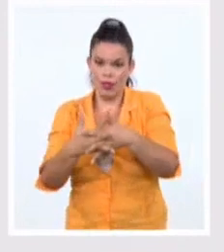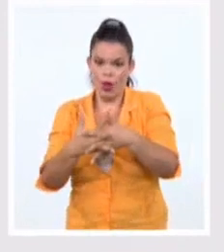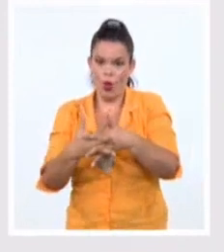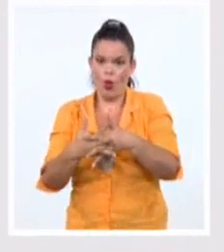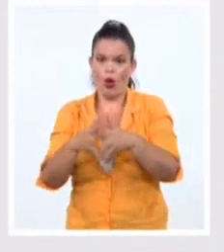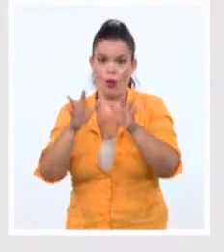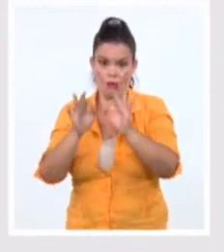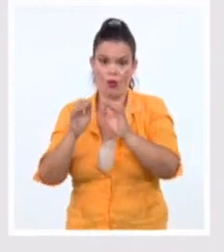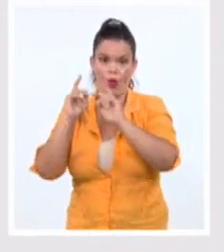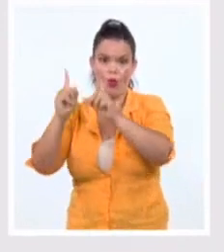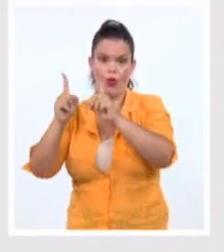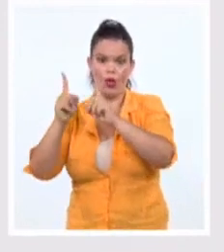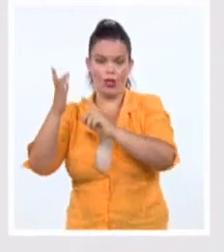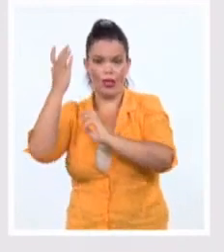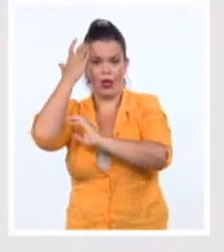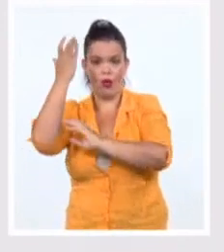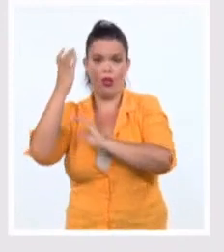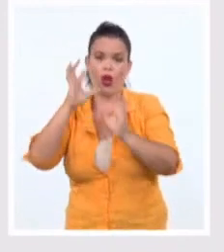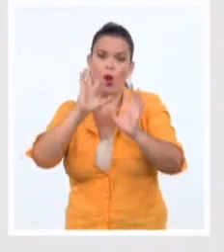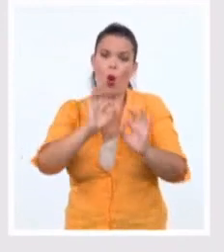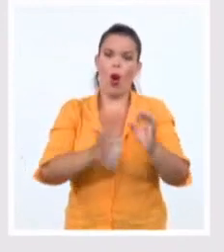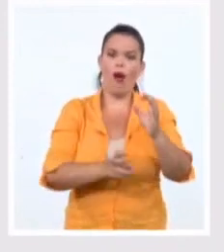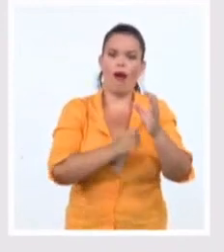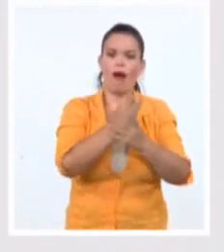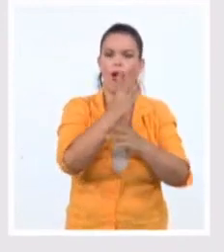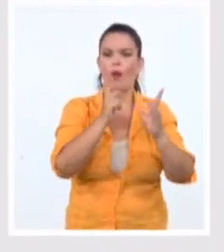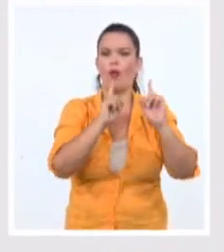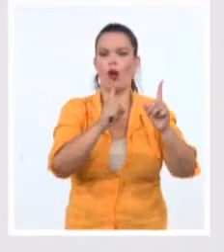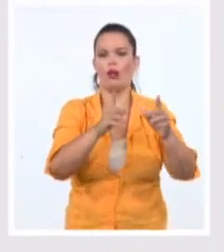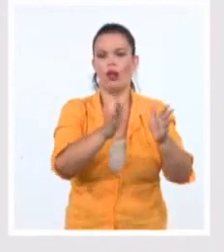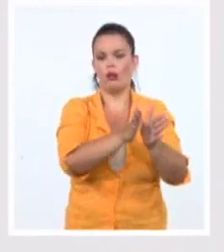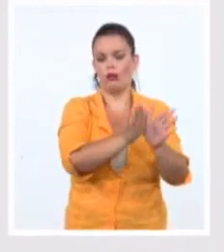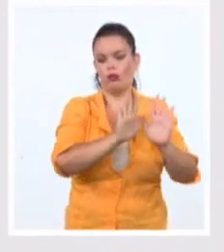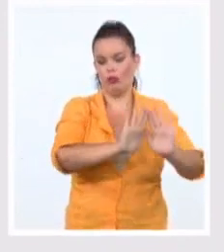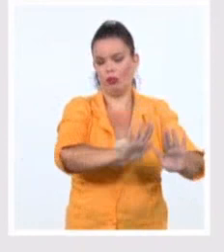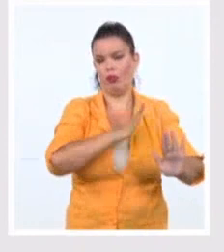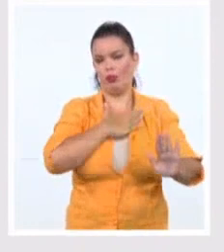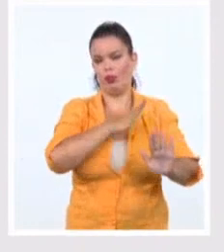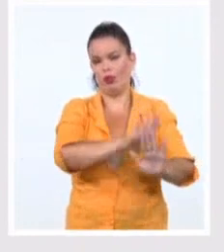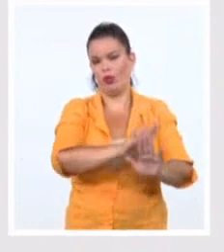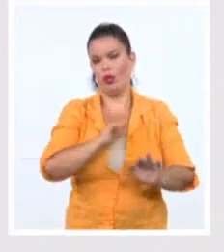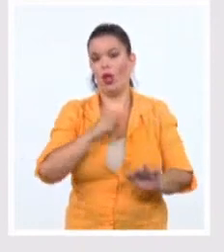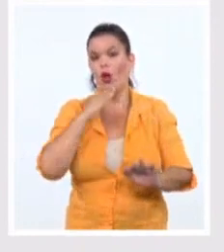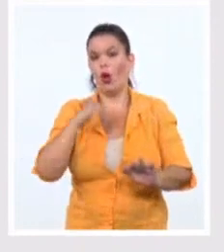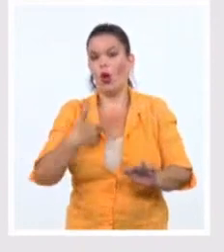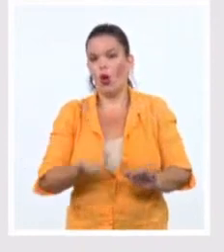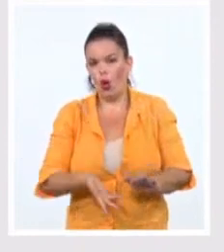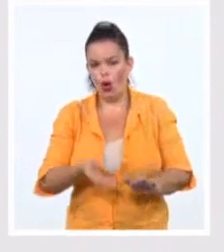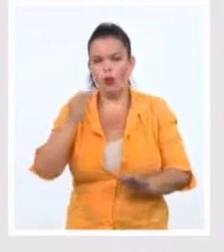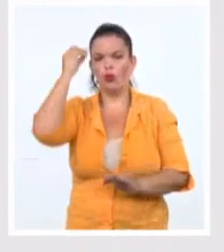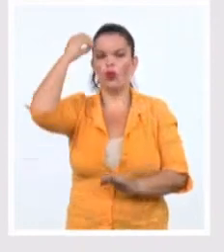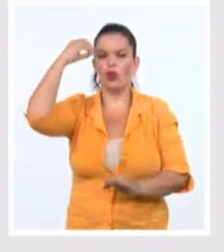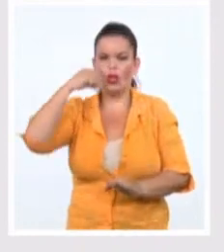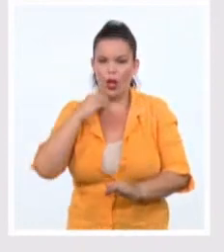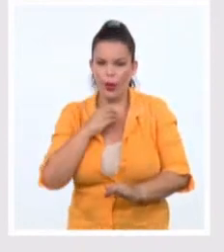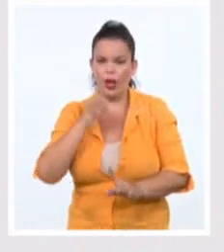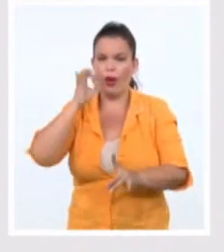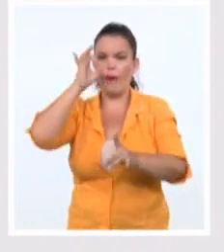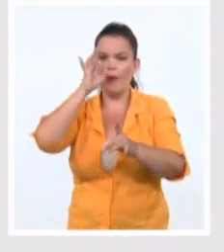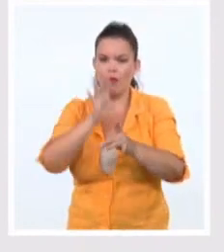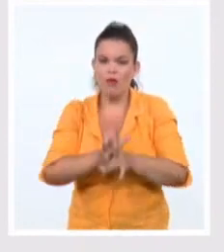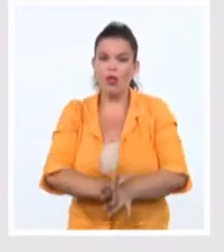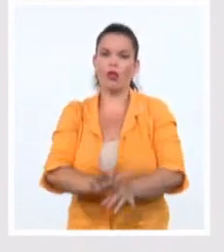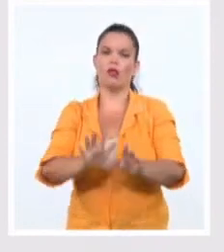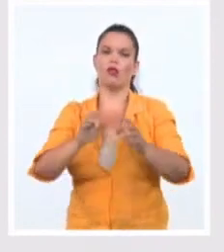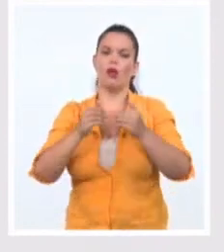completo de la política dominante? ¿Cómo retienen y desarrollan la capacidad para volver a movilizarse